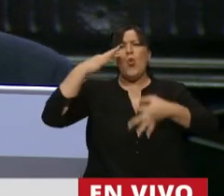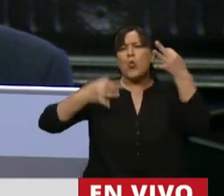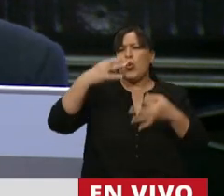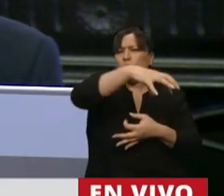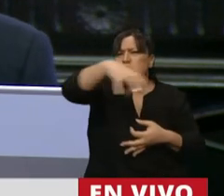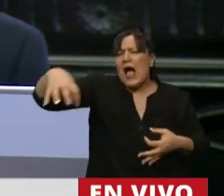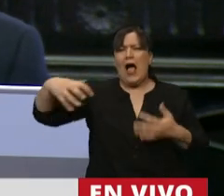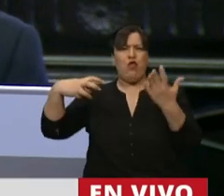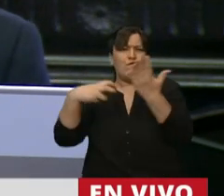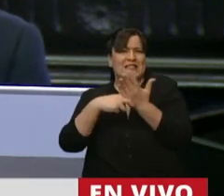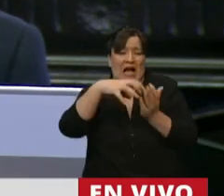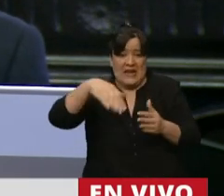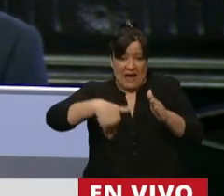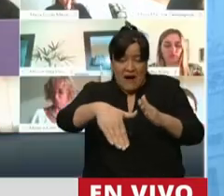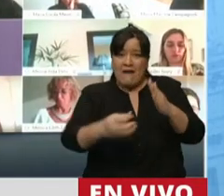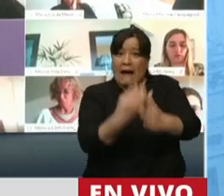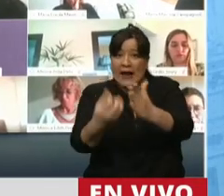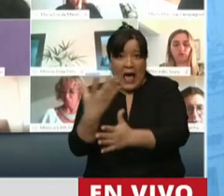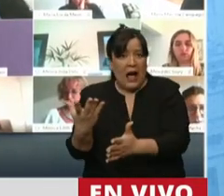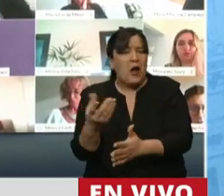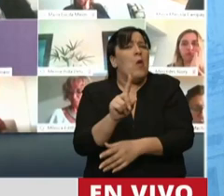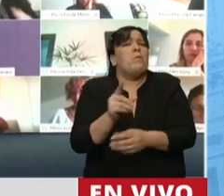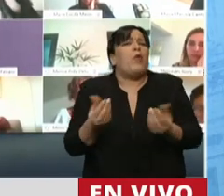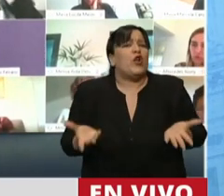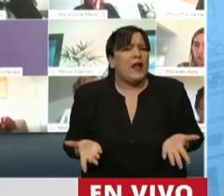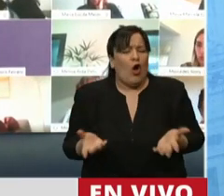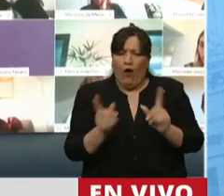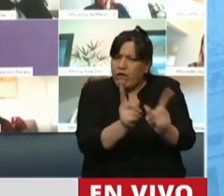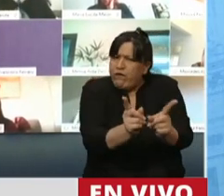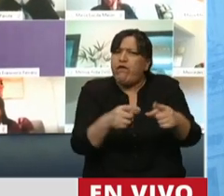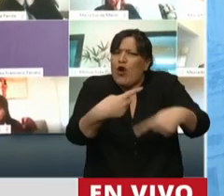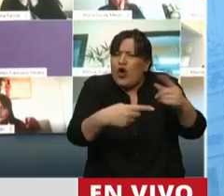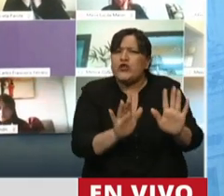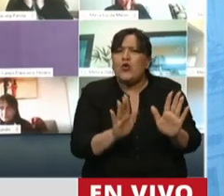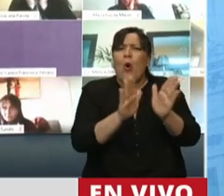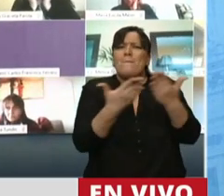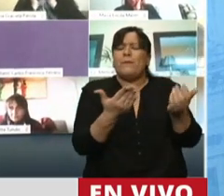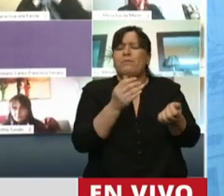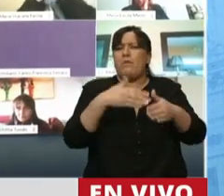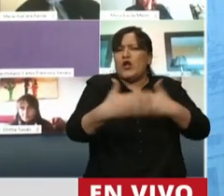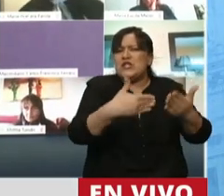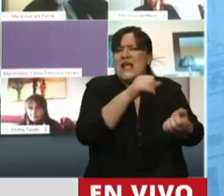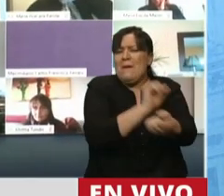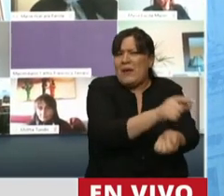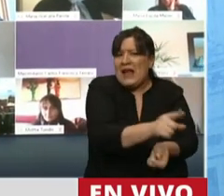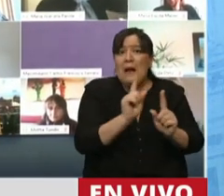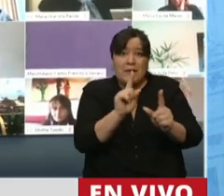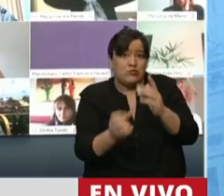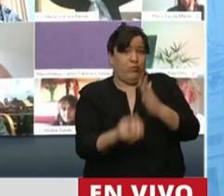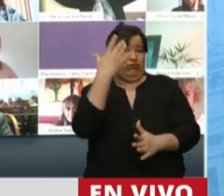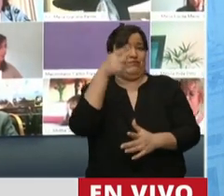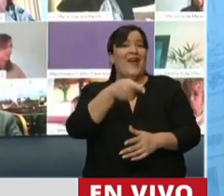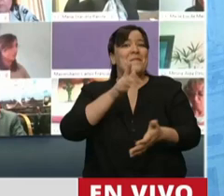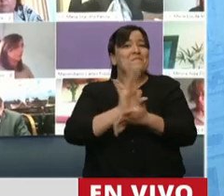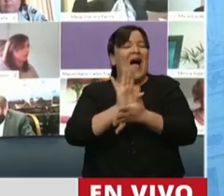y fiscalías que se van a crear? ¿Por qué no implementaron, continúan implementando el Código Progresal Penal Federal que inaugura el sistema